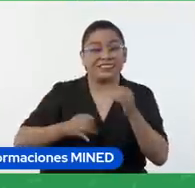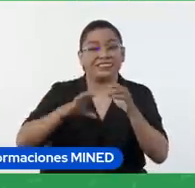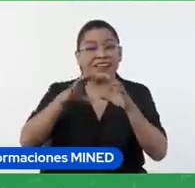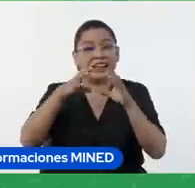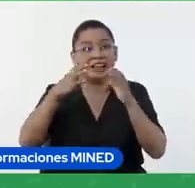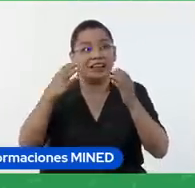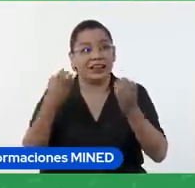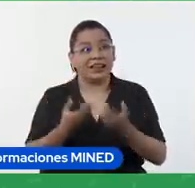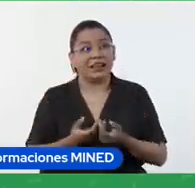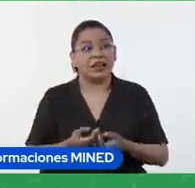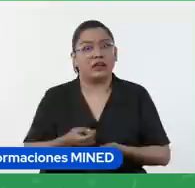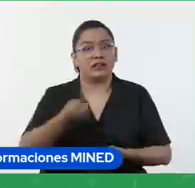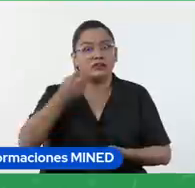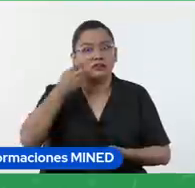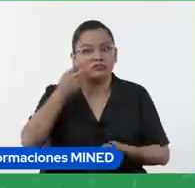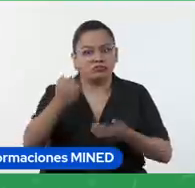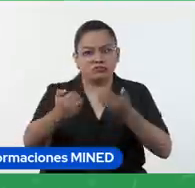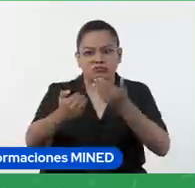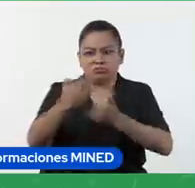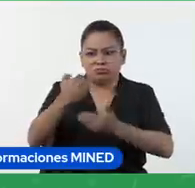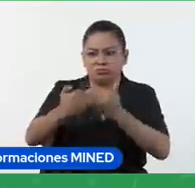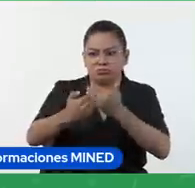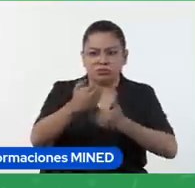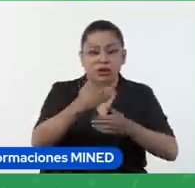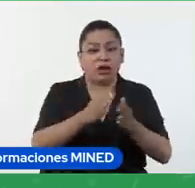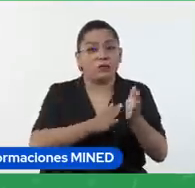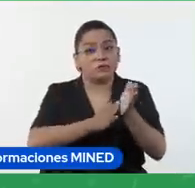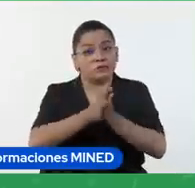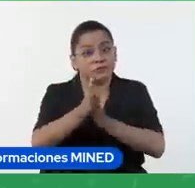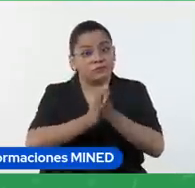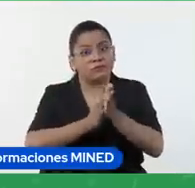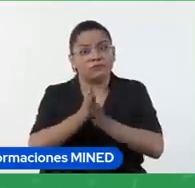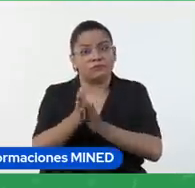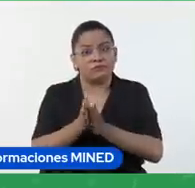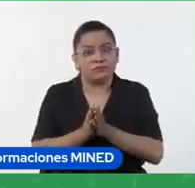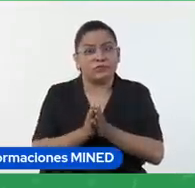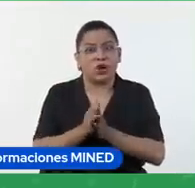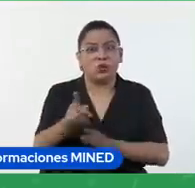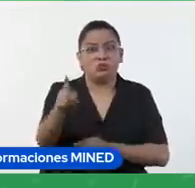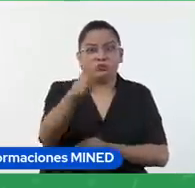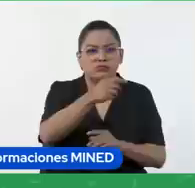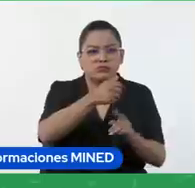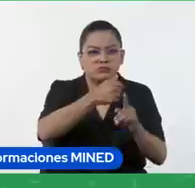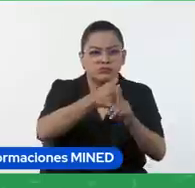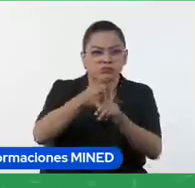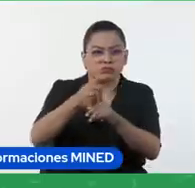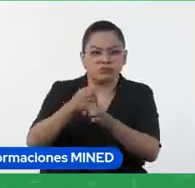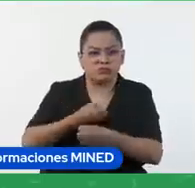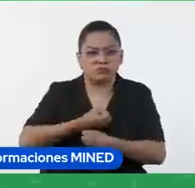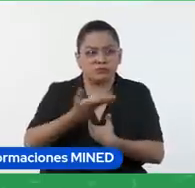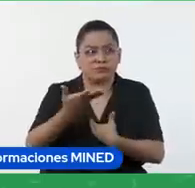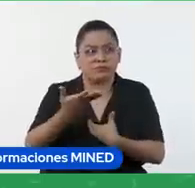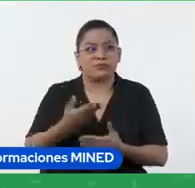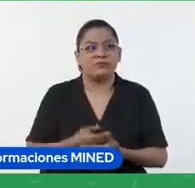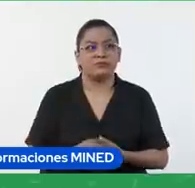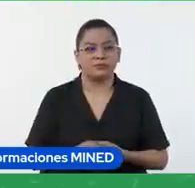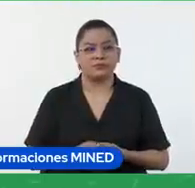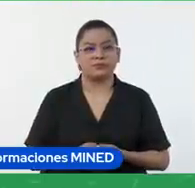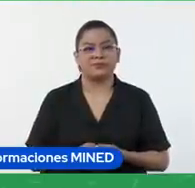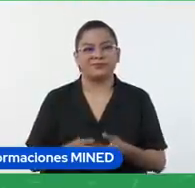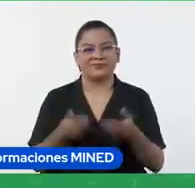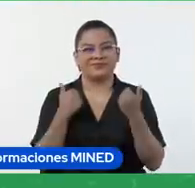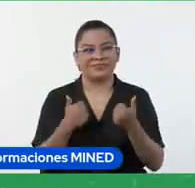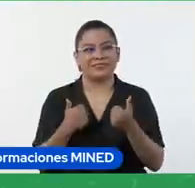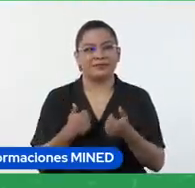y voy leyendo todas las respuestas lo interesante que tiene cada uno para decir muy bien